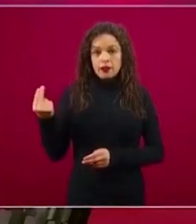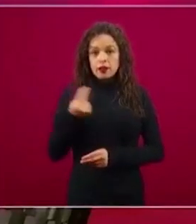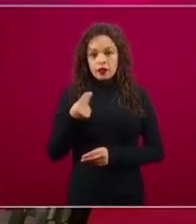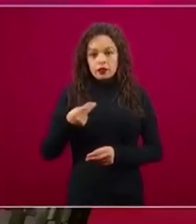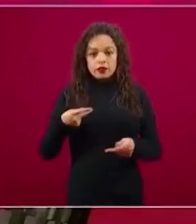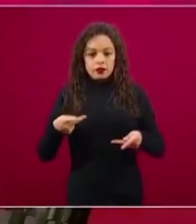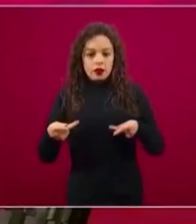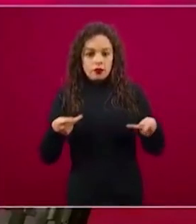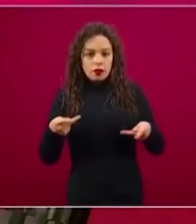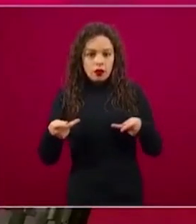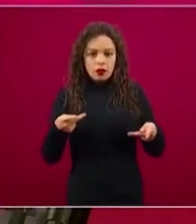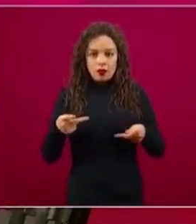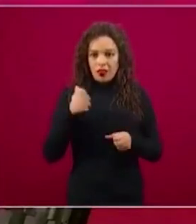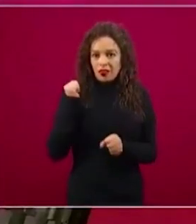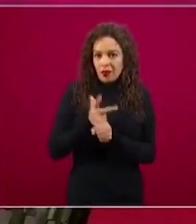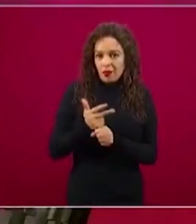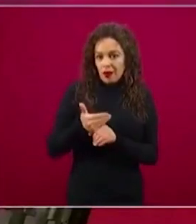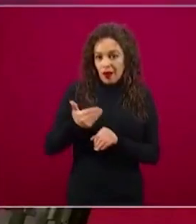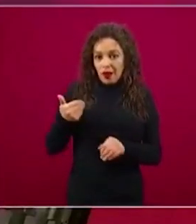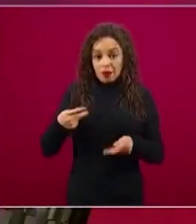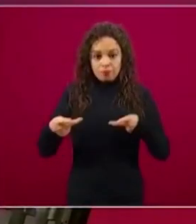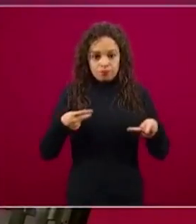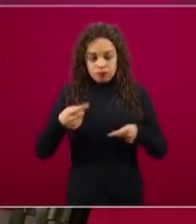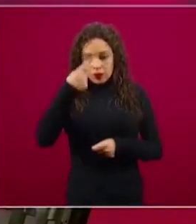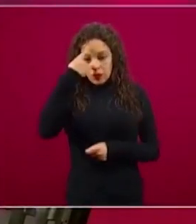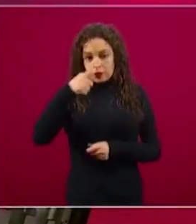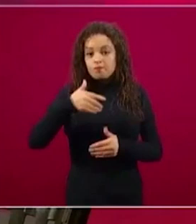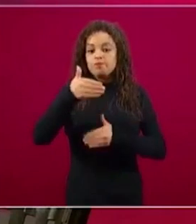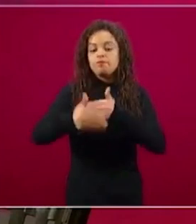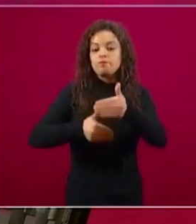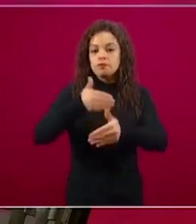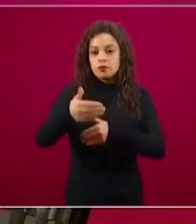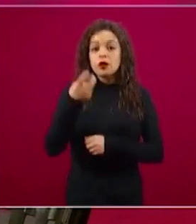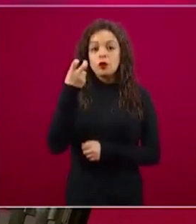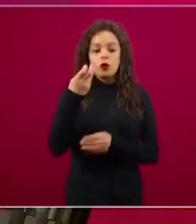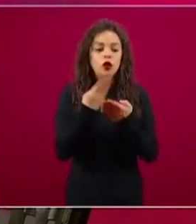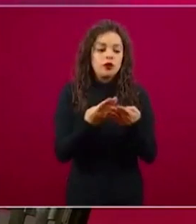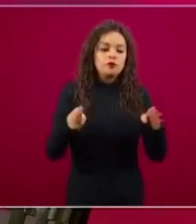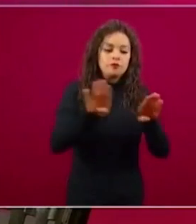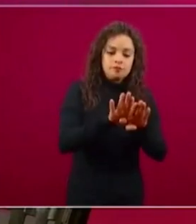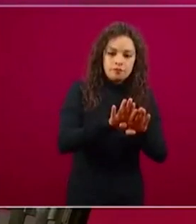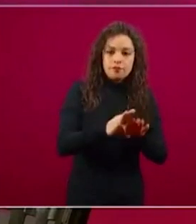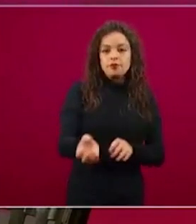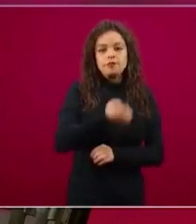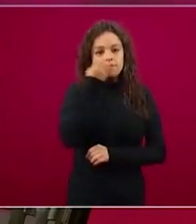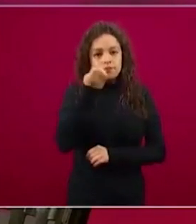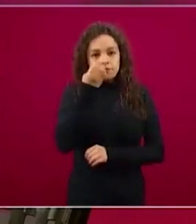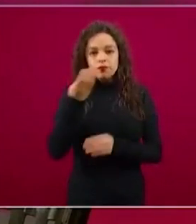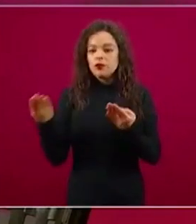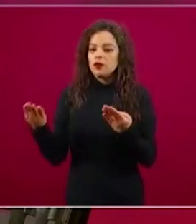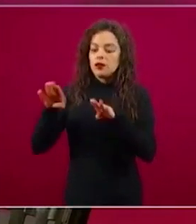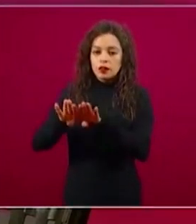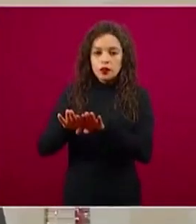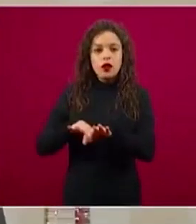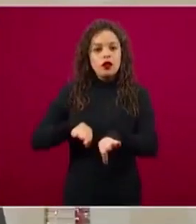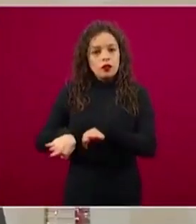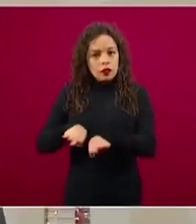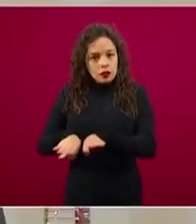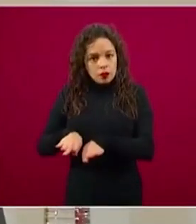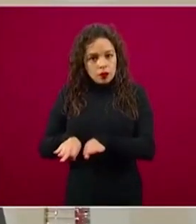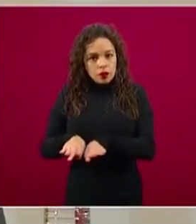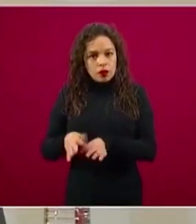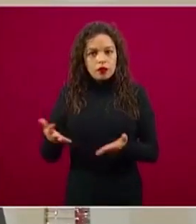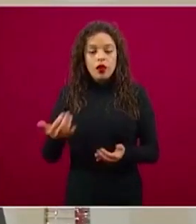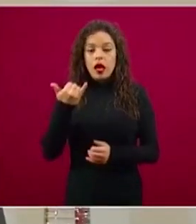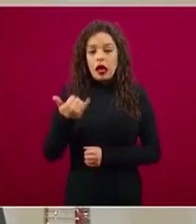que ver con la suspensión temporal de los trabajos, la suspensión temporal del ciclo escolar y la suspensión de